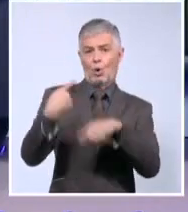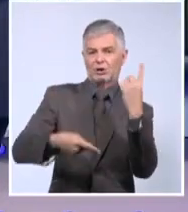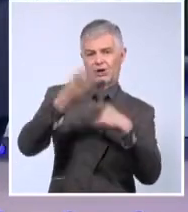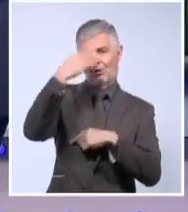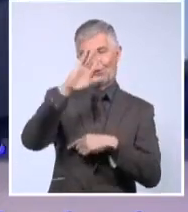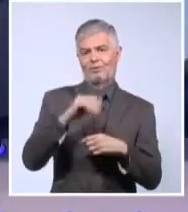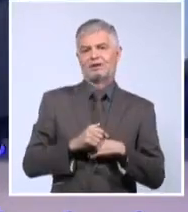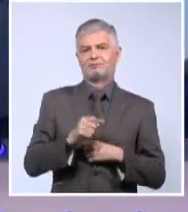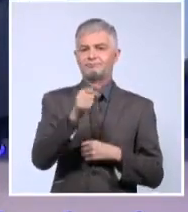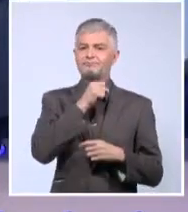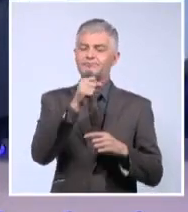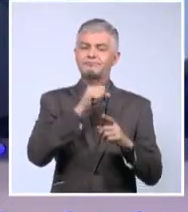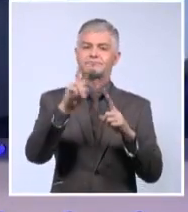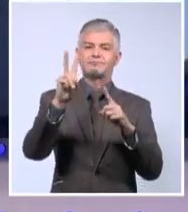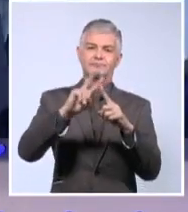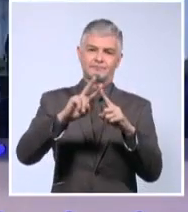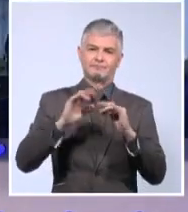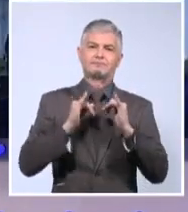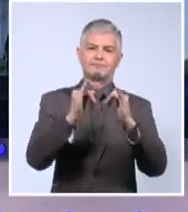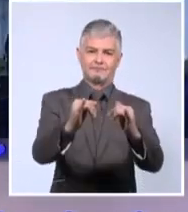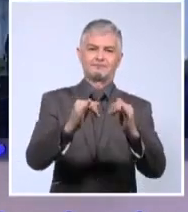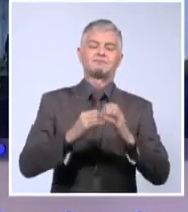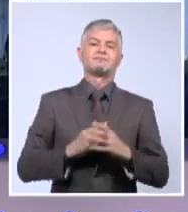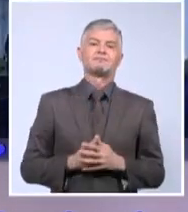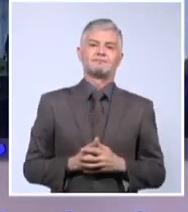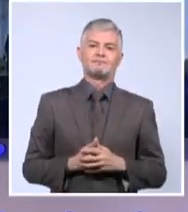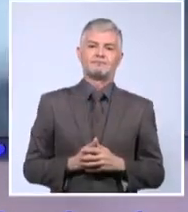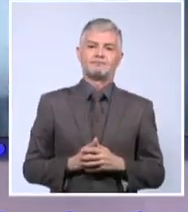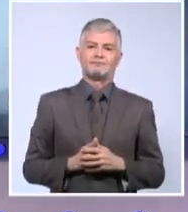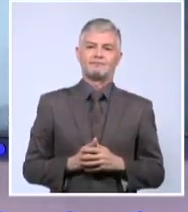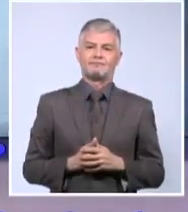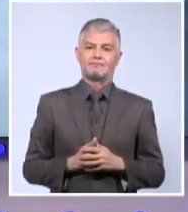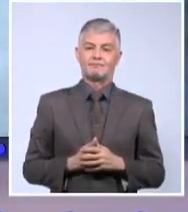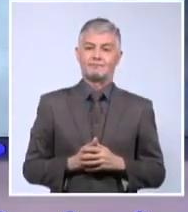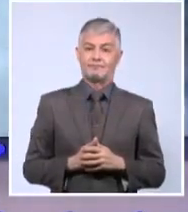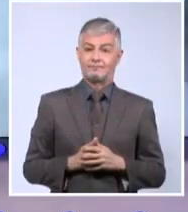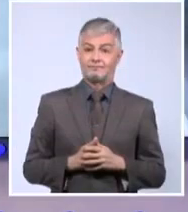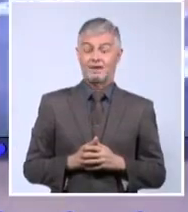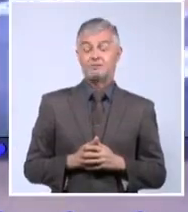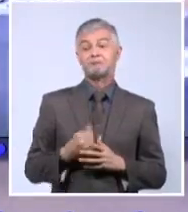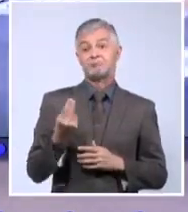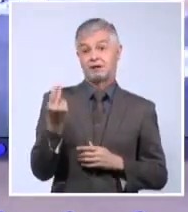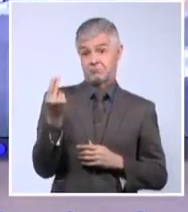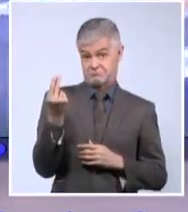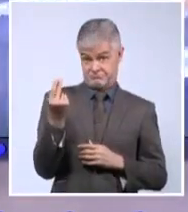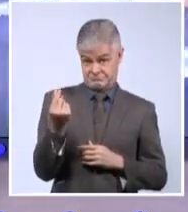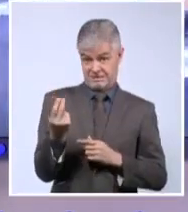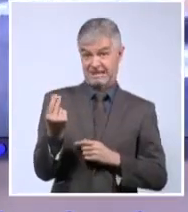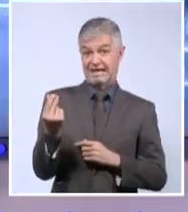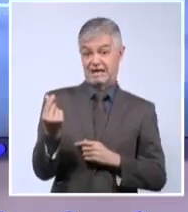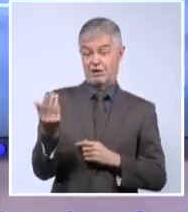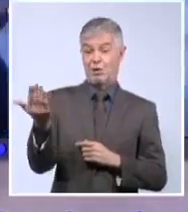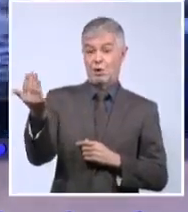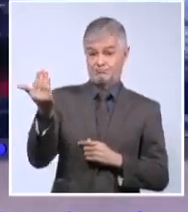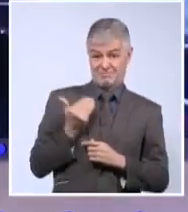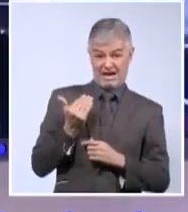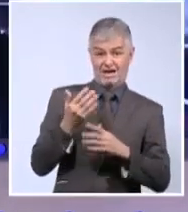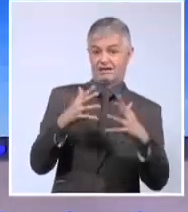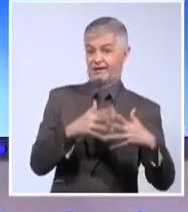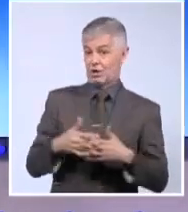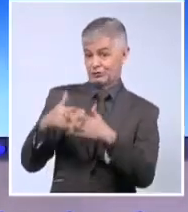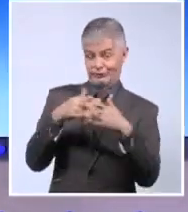Arias, Sistema Informativo de la Televisión Cubana. Dinero que entra, dinero que viene de Estados Unidos,